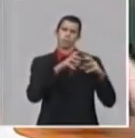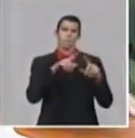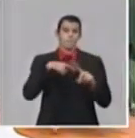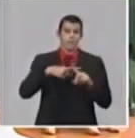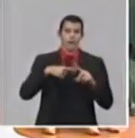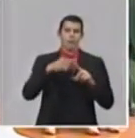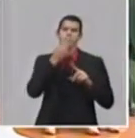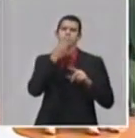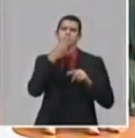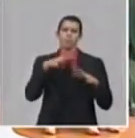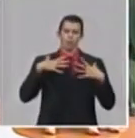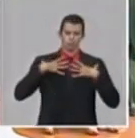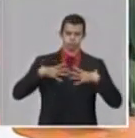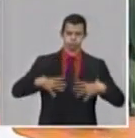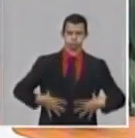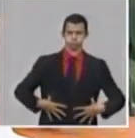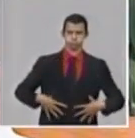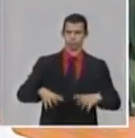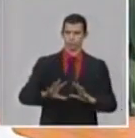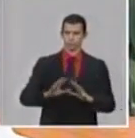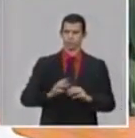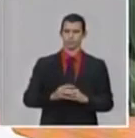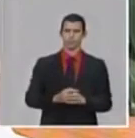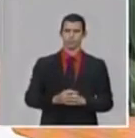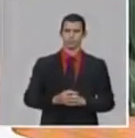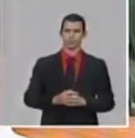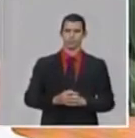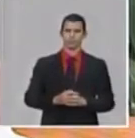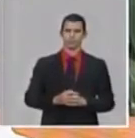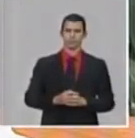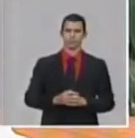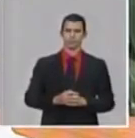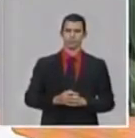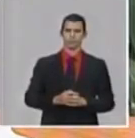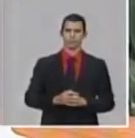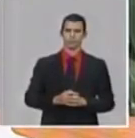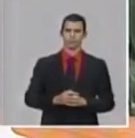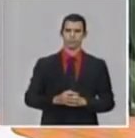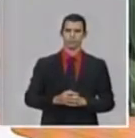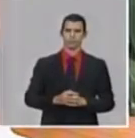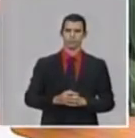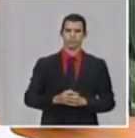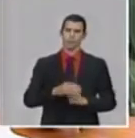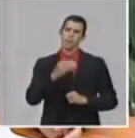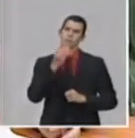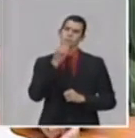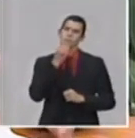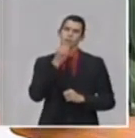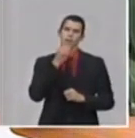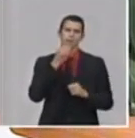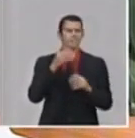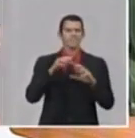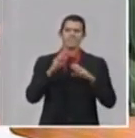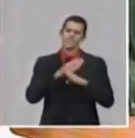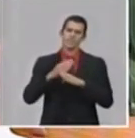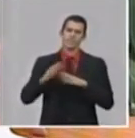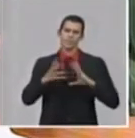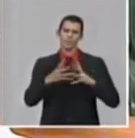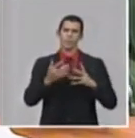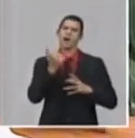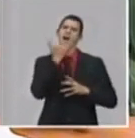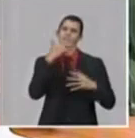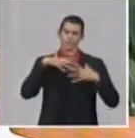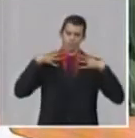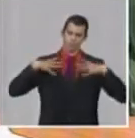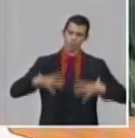para eliminar ese virus, pero tiene también todos componentes sistémicos. En este caso, este virus